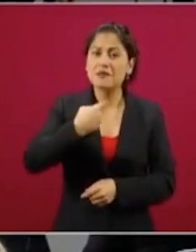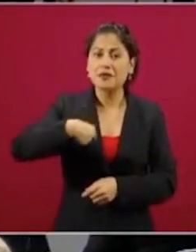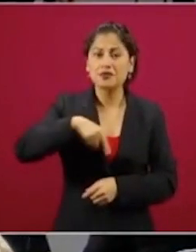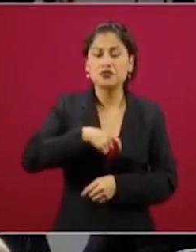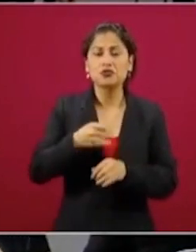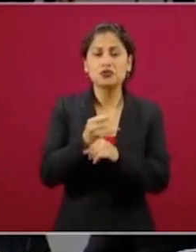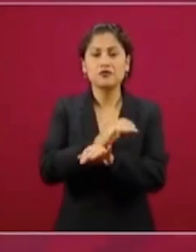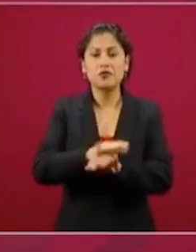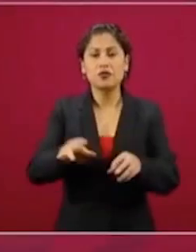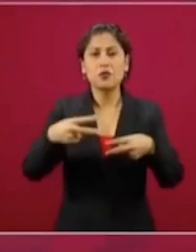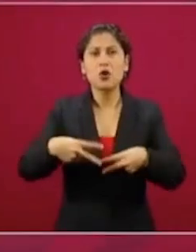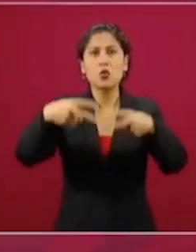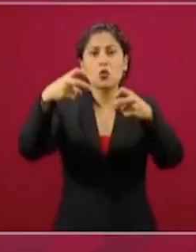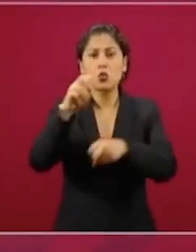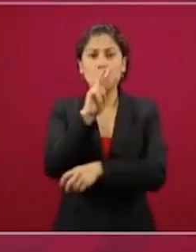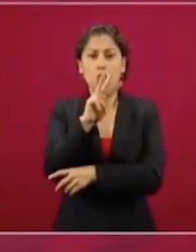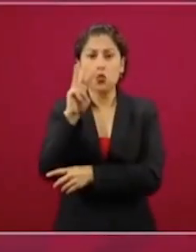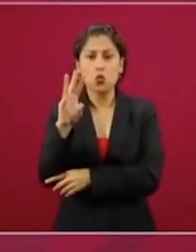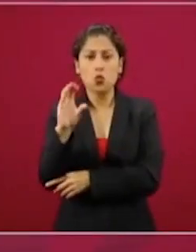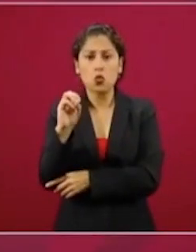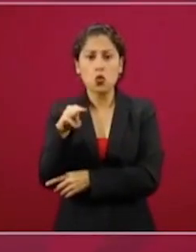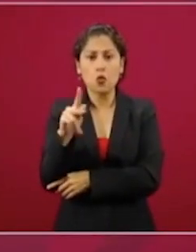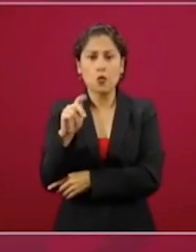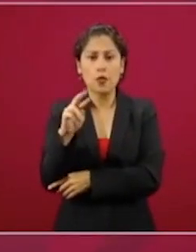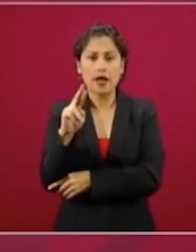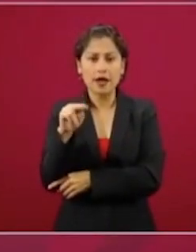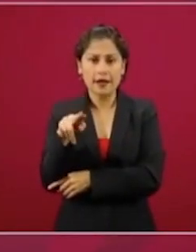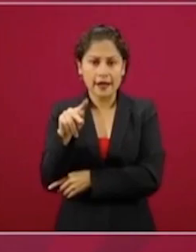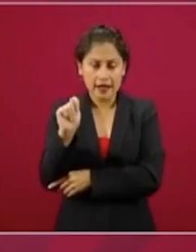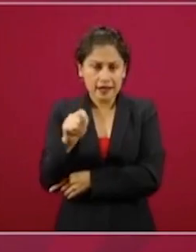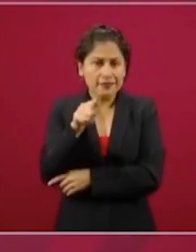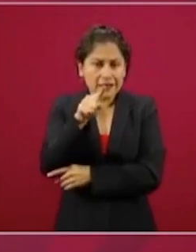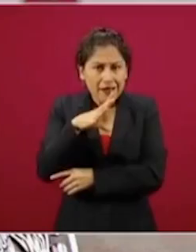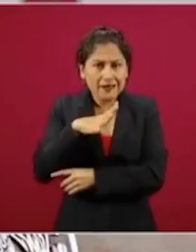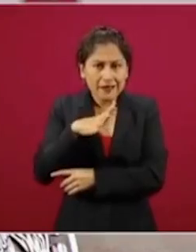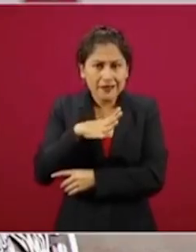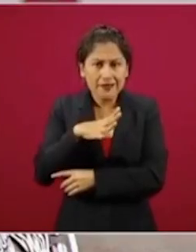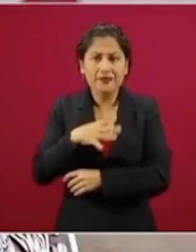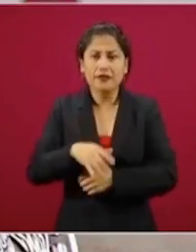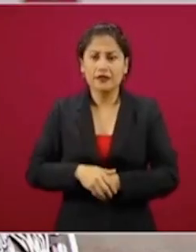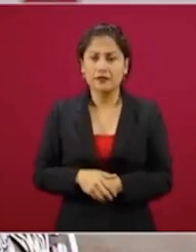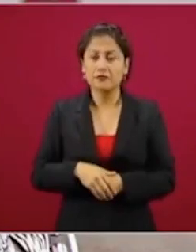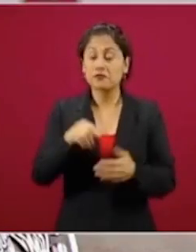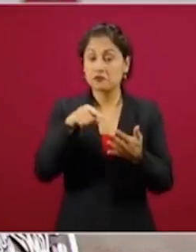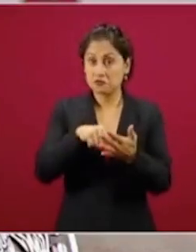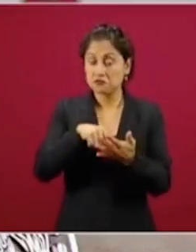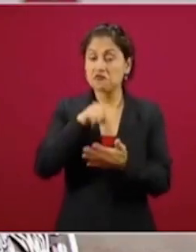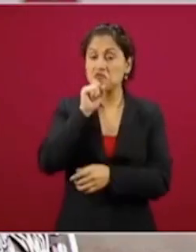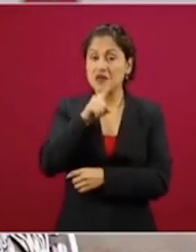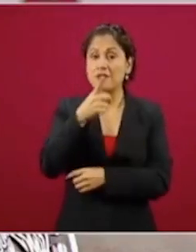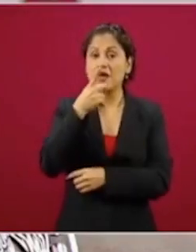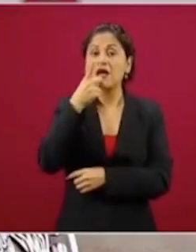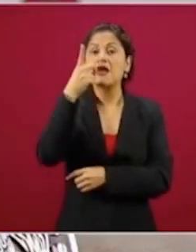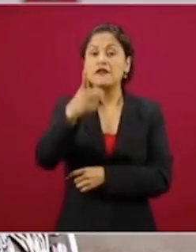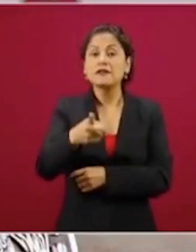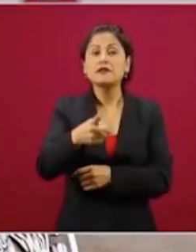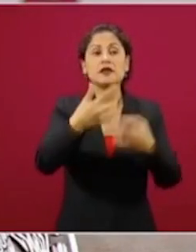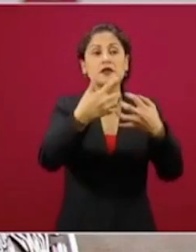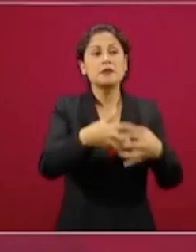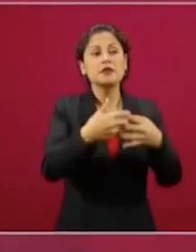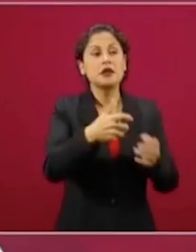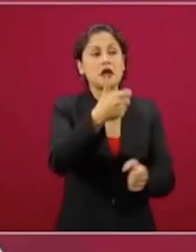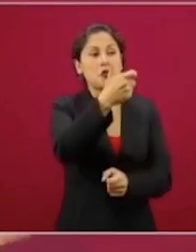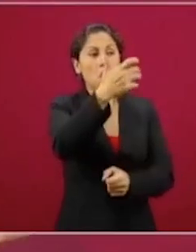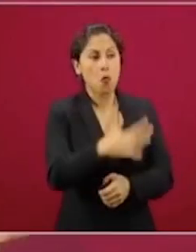en Compranet, está todo ahí. Y uno de los elementos que era uno de los oferentes decía está ofreciendo ventiladores más baratos. Sí,